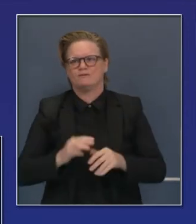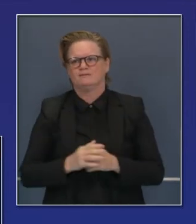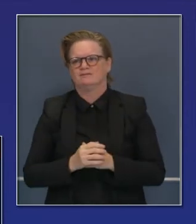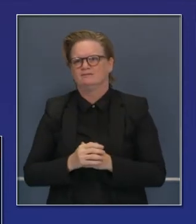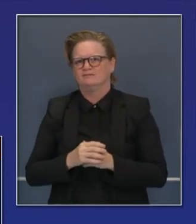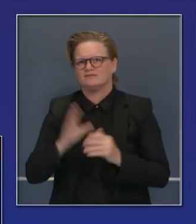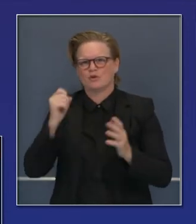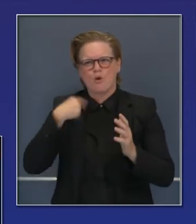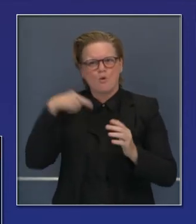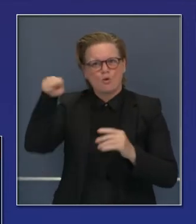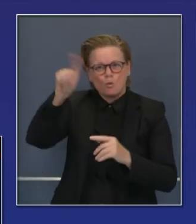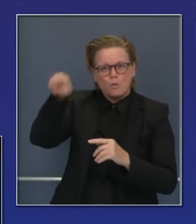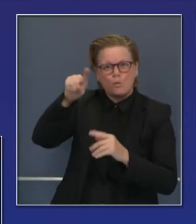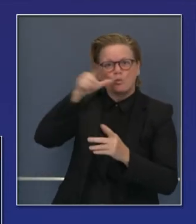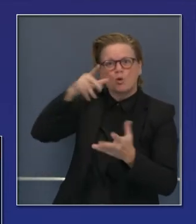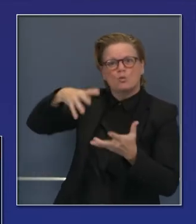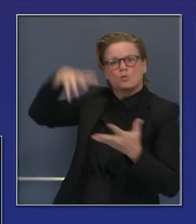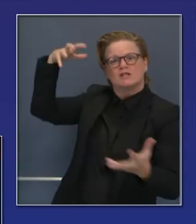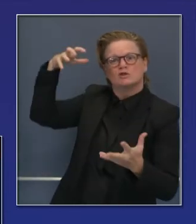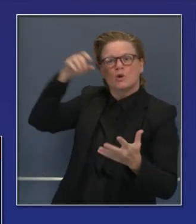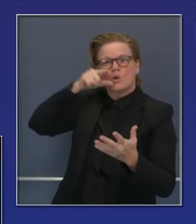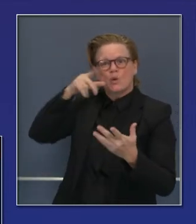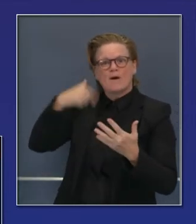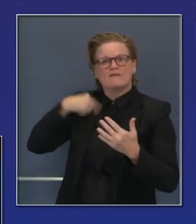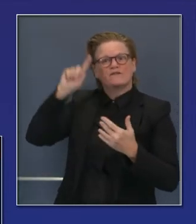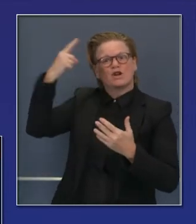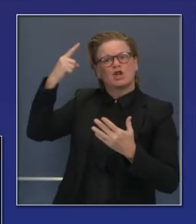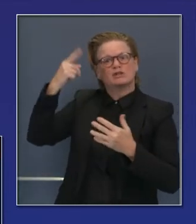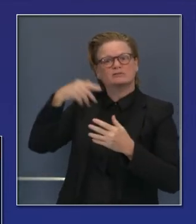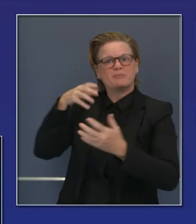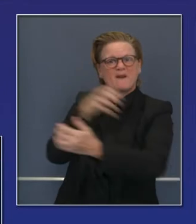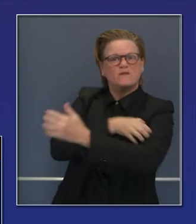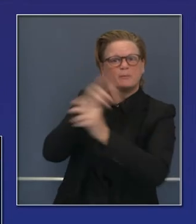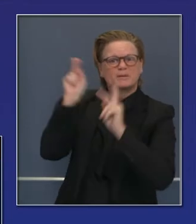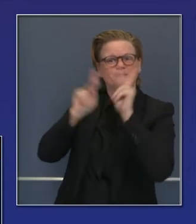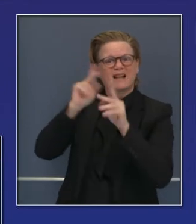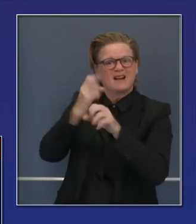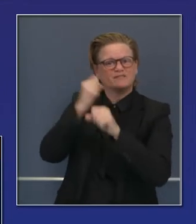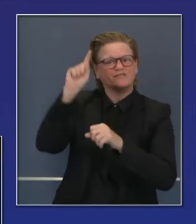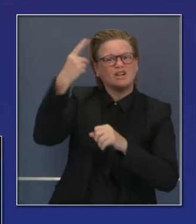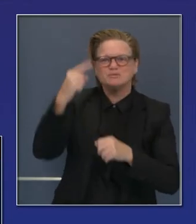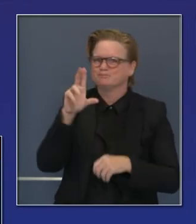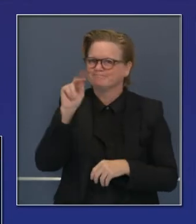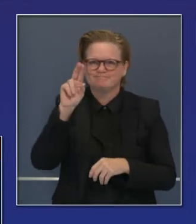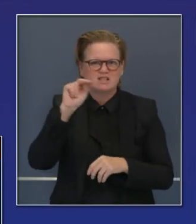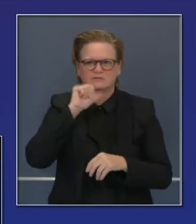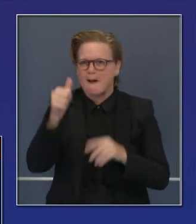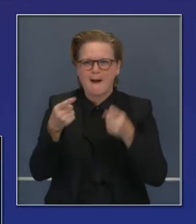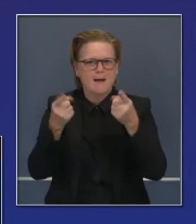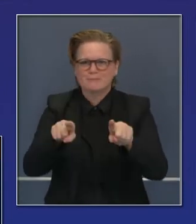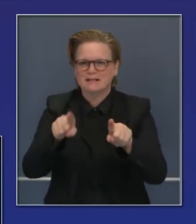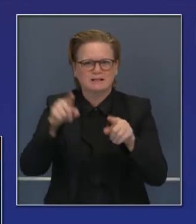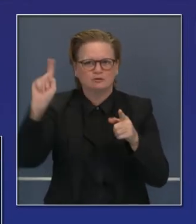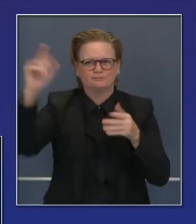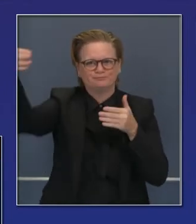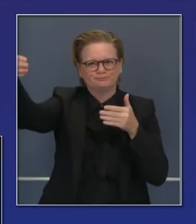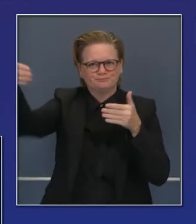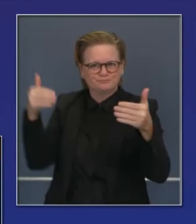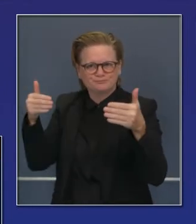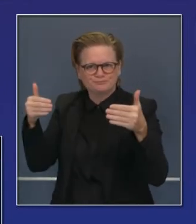y que piensan que porque tienen recursos o influencias, estaremos monitoreando eso también.